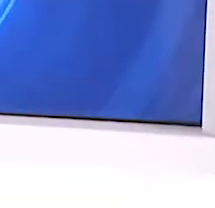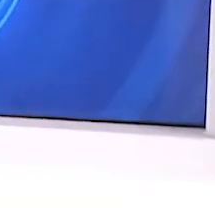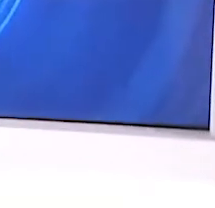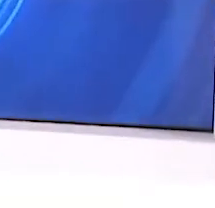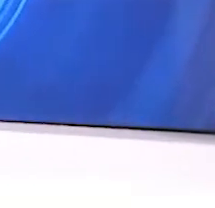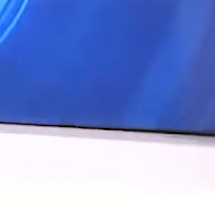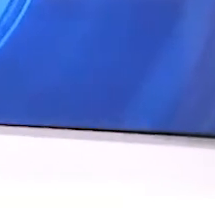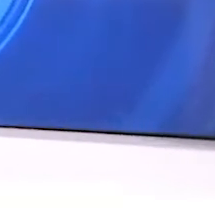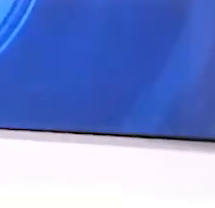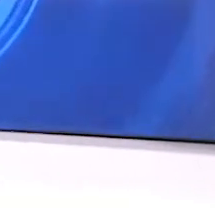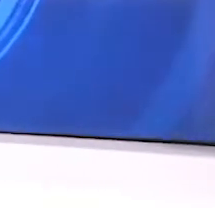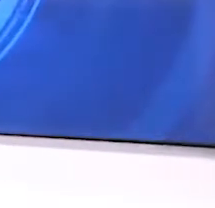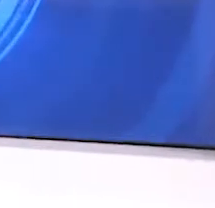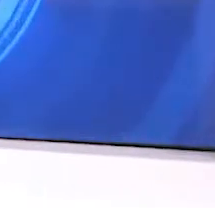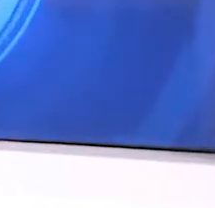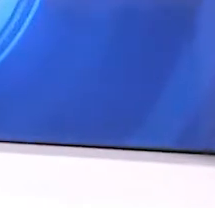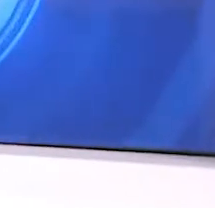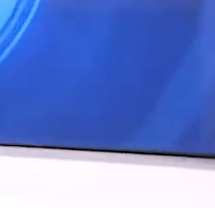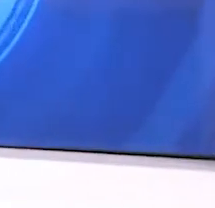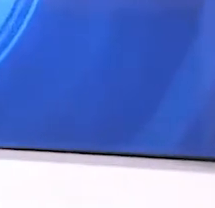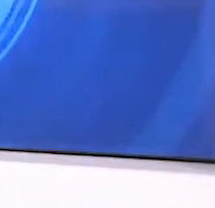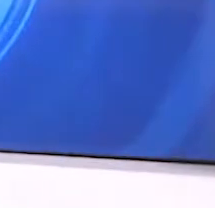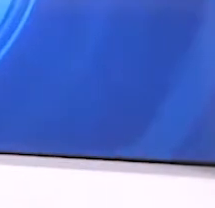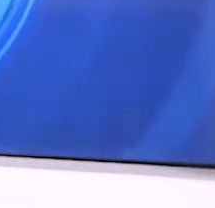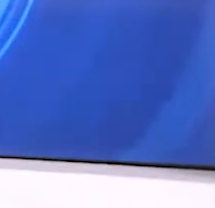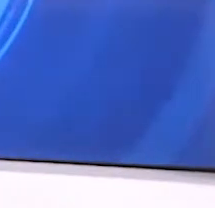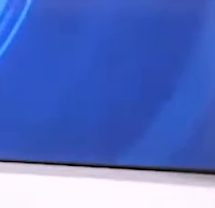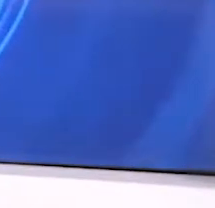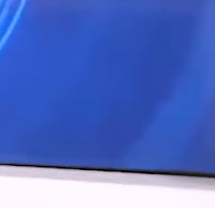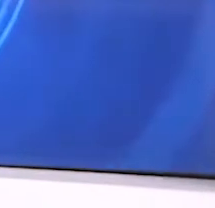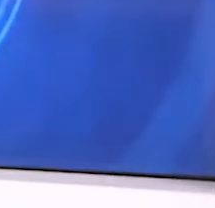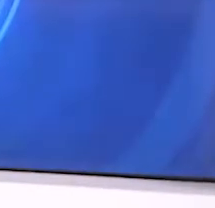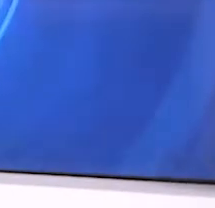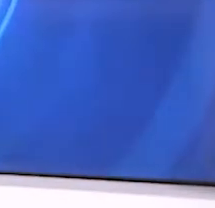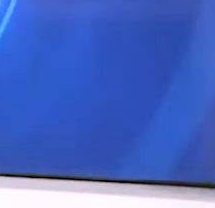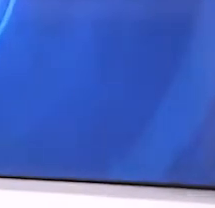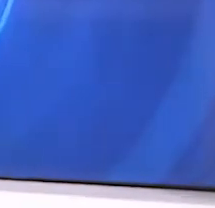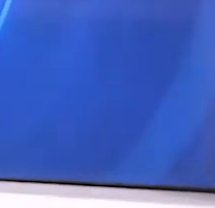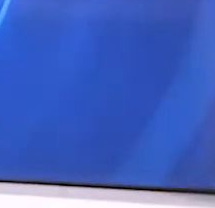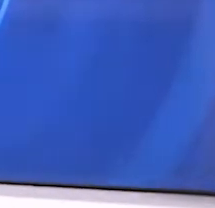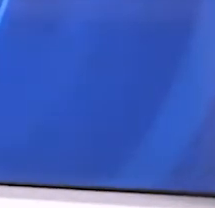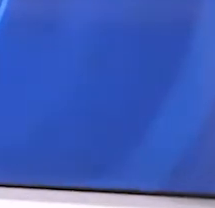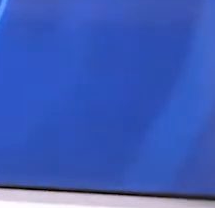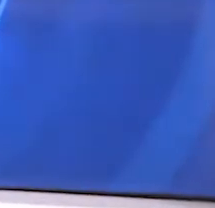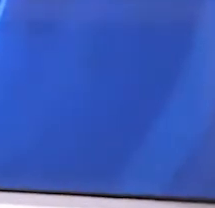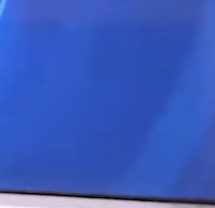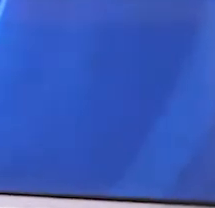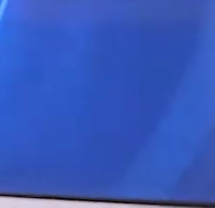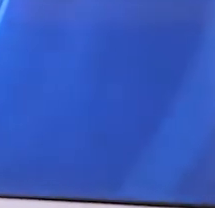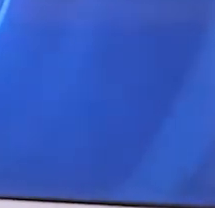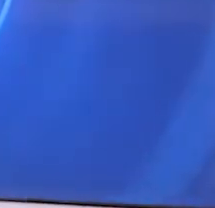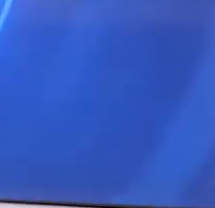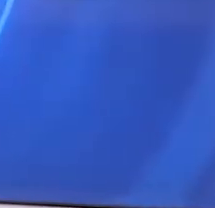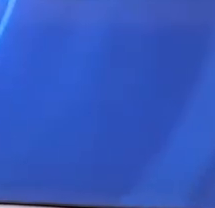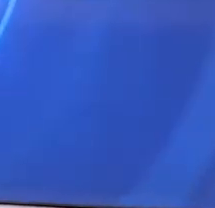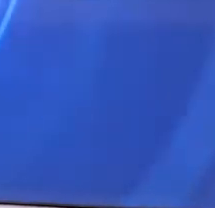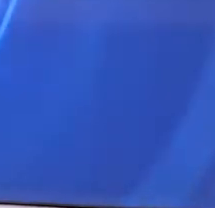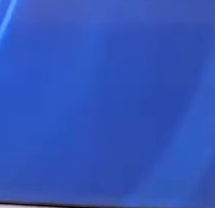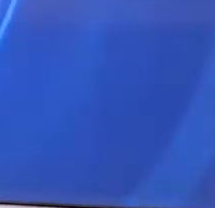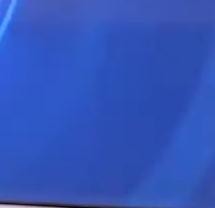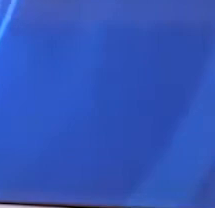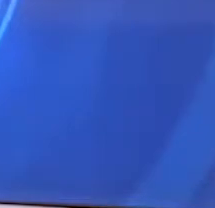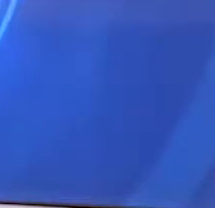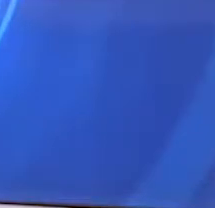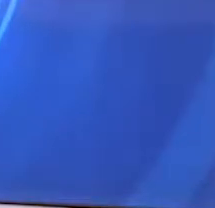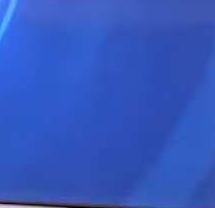Es la una de la tarde con 46 minutos. Continuamos con toda la información. En Rizaralda, el sector del comercio apoyará la jornada del